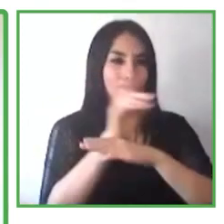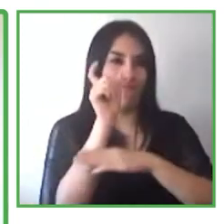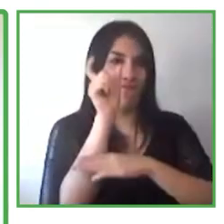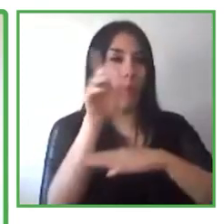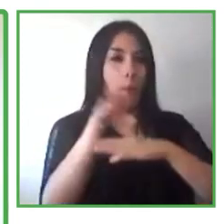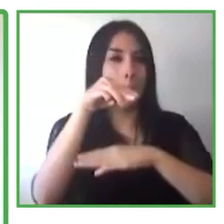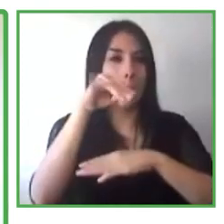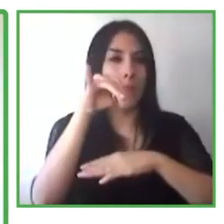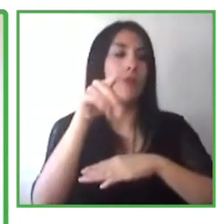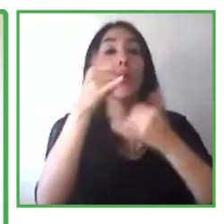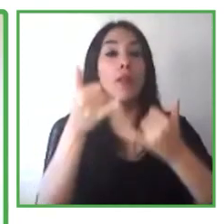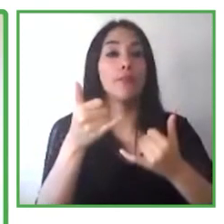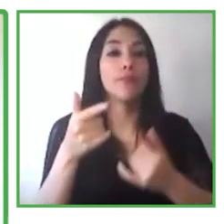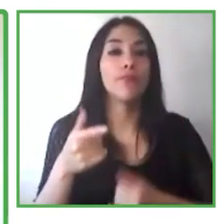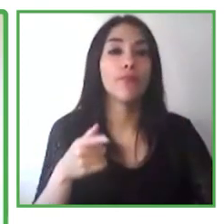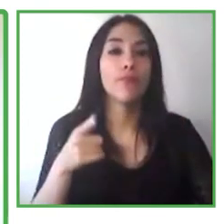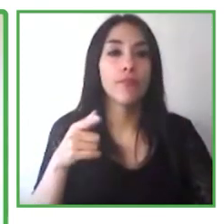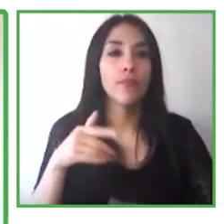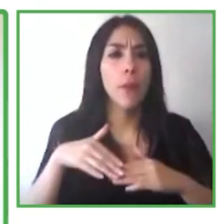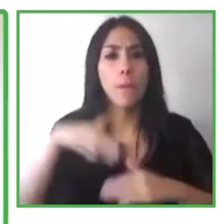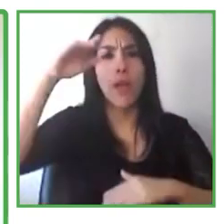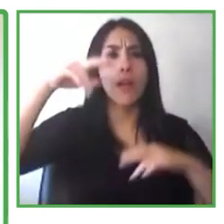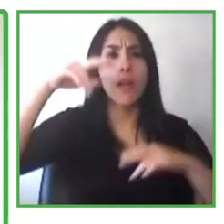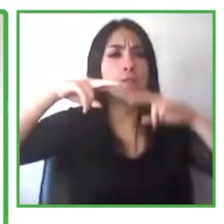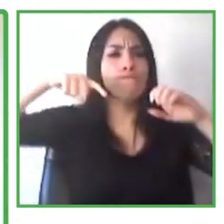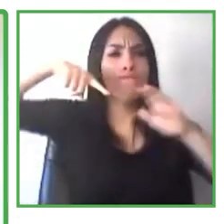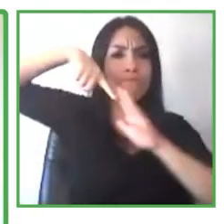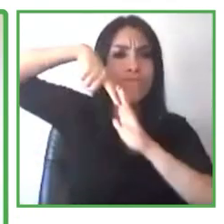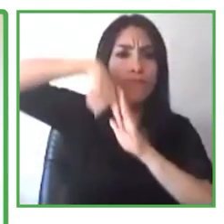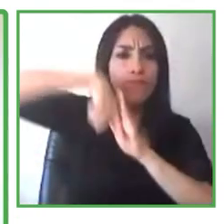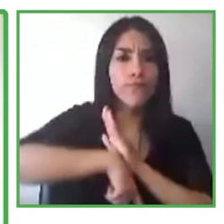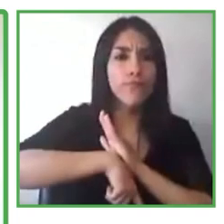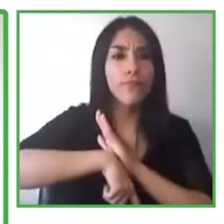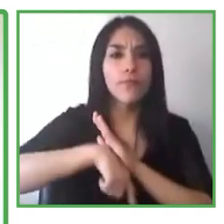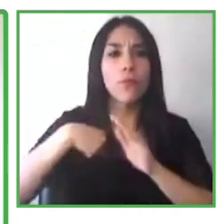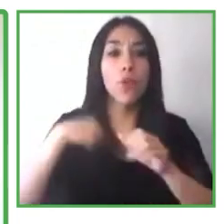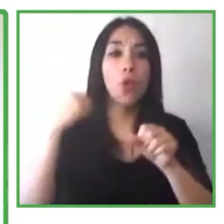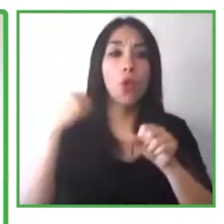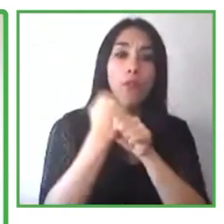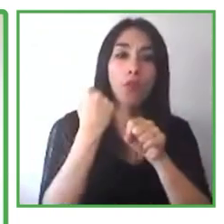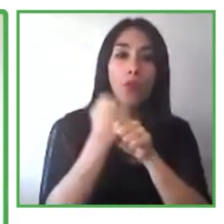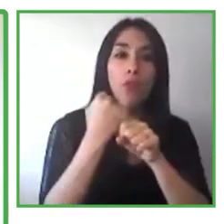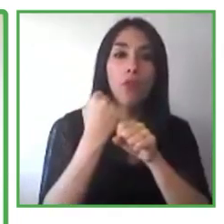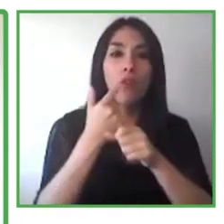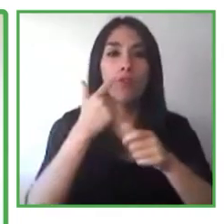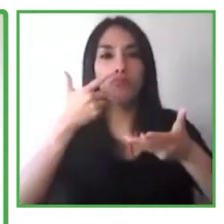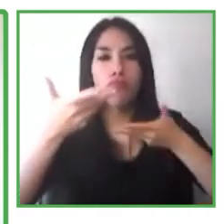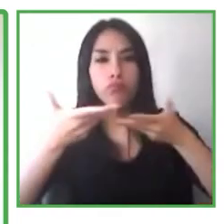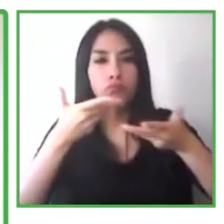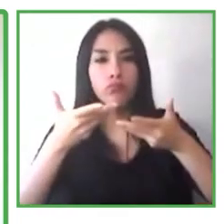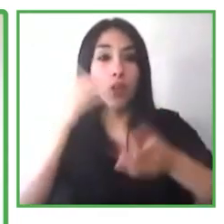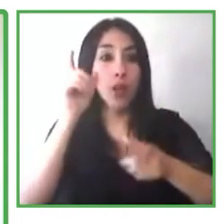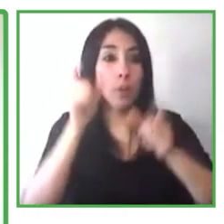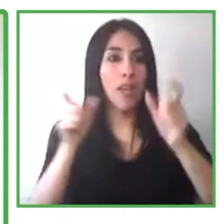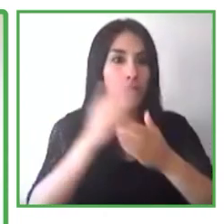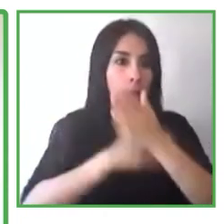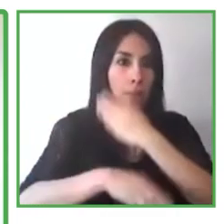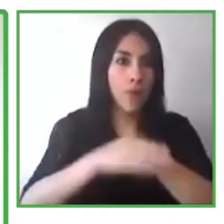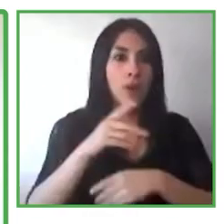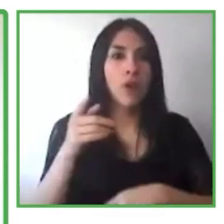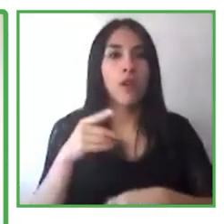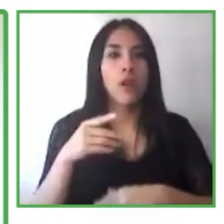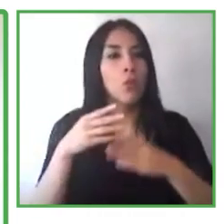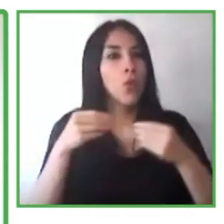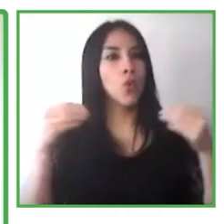y trabajo con discapacidad de nuestro equipo y hay muchas personas que quieren ver un impacto global. En Microsoft creemos